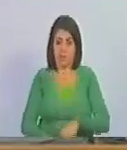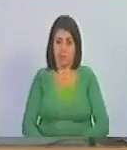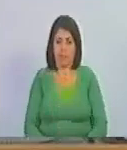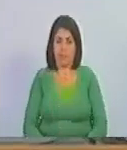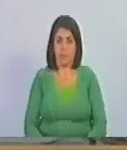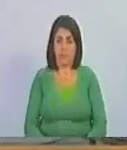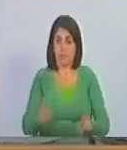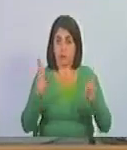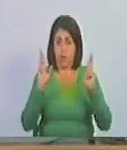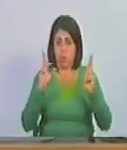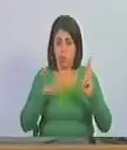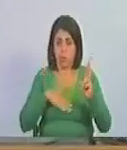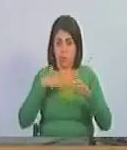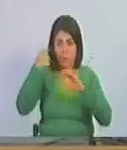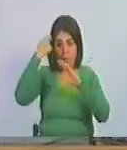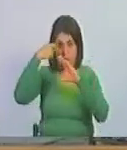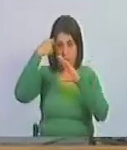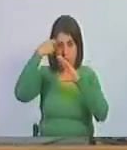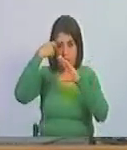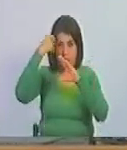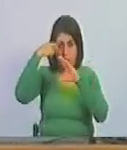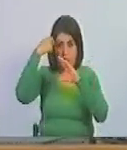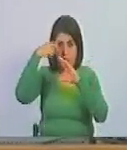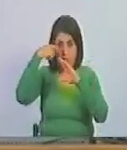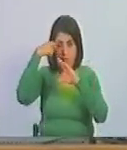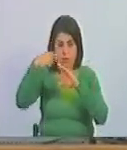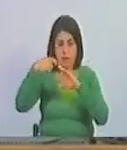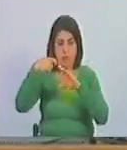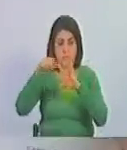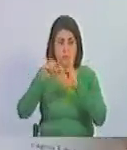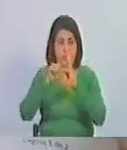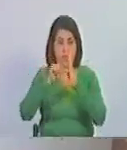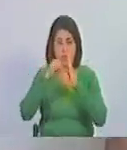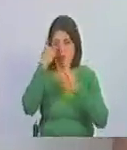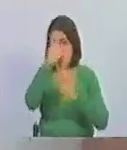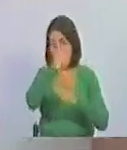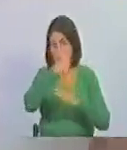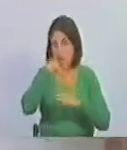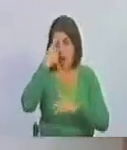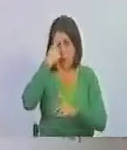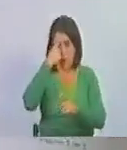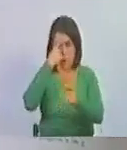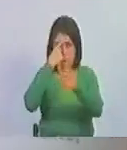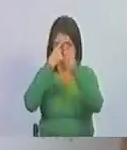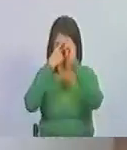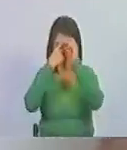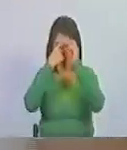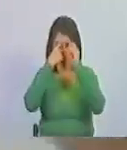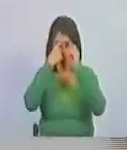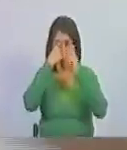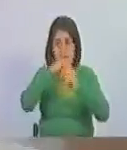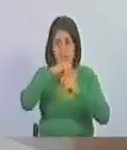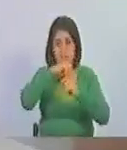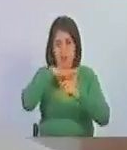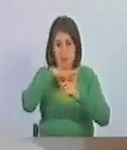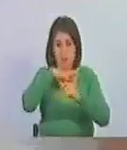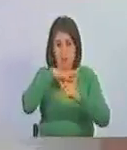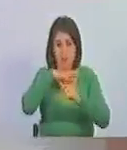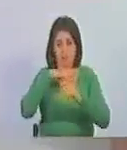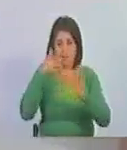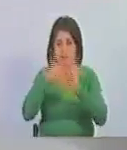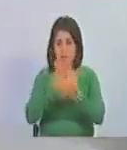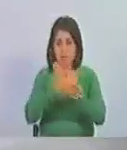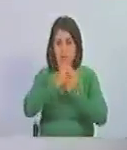que ojalá pueda ser grabado en los rostros en la historia de la infamia de lo que